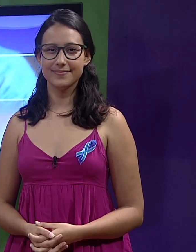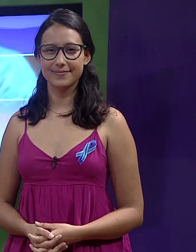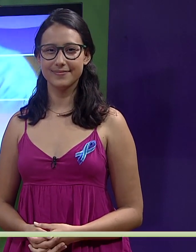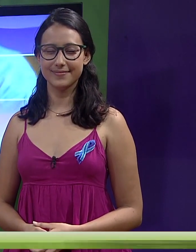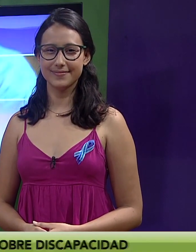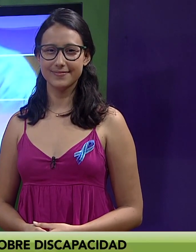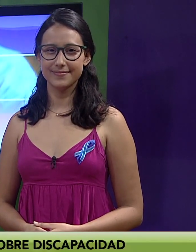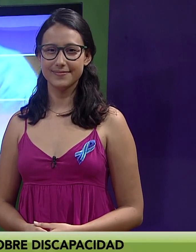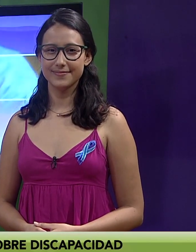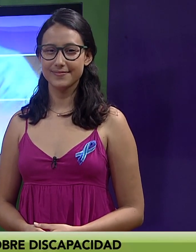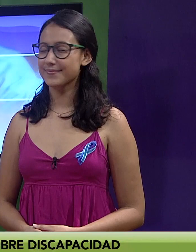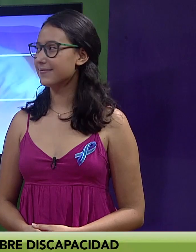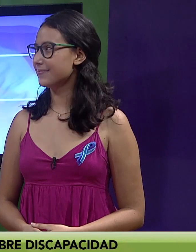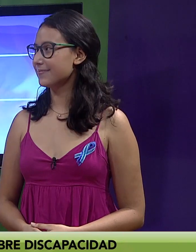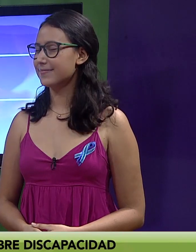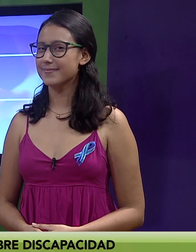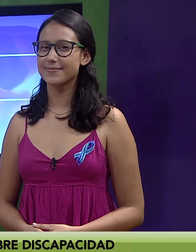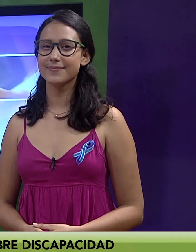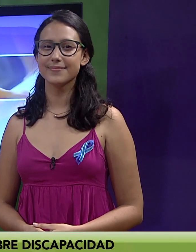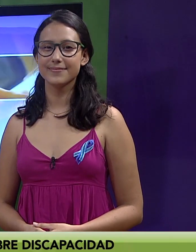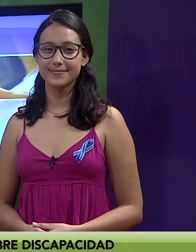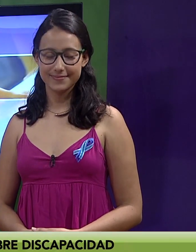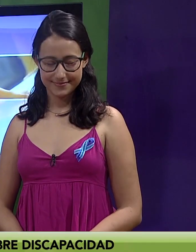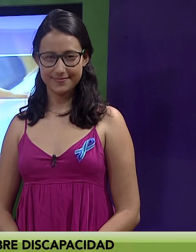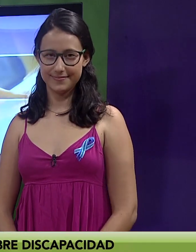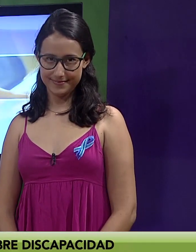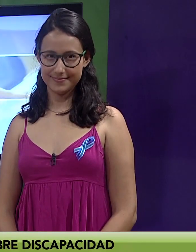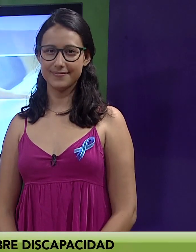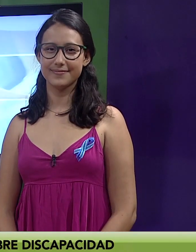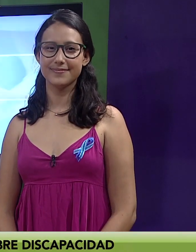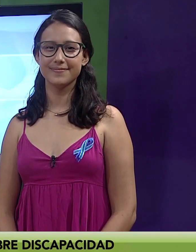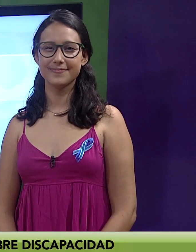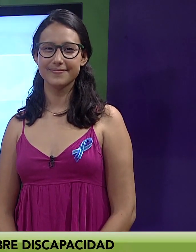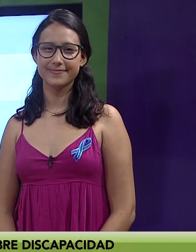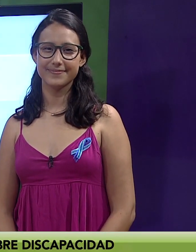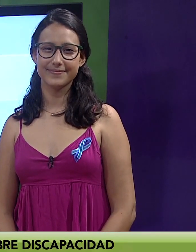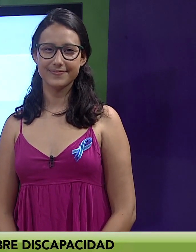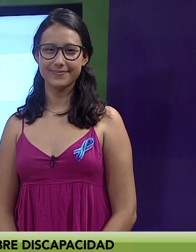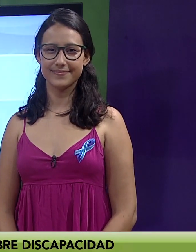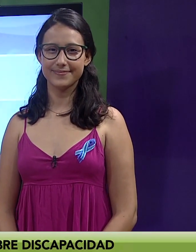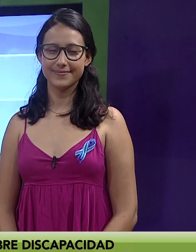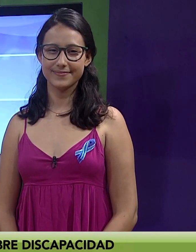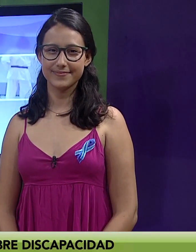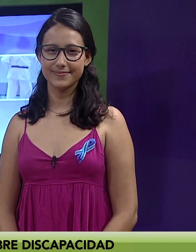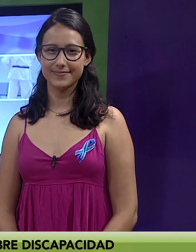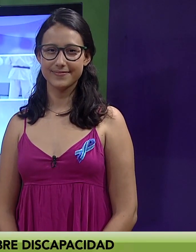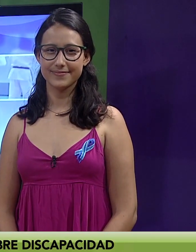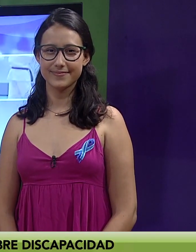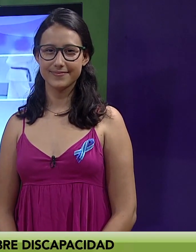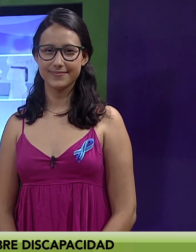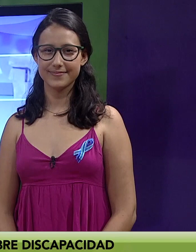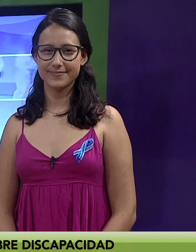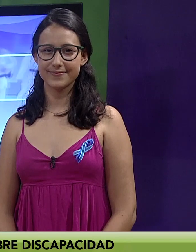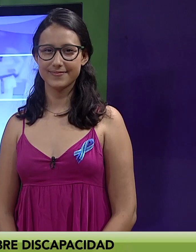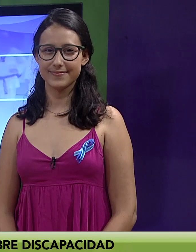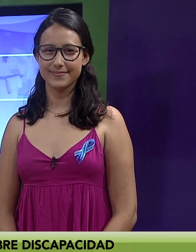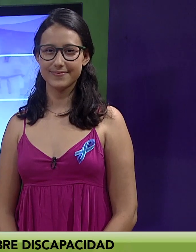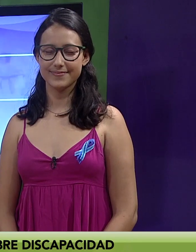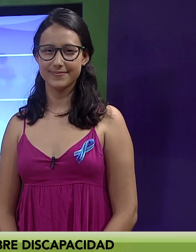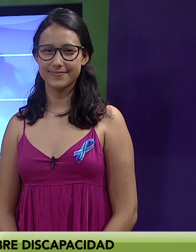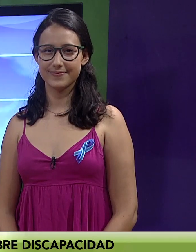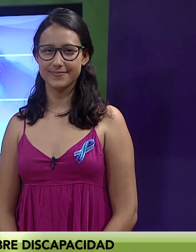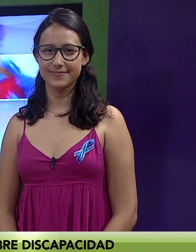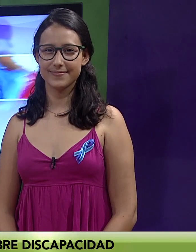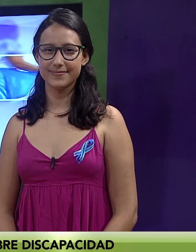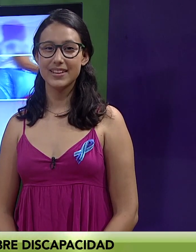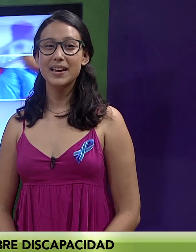cambiando de tema, le invito a sintonizar el programa Sin Barreras, un espacio radial dedicado a abordar temas relacionados con